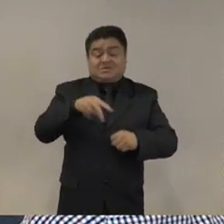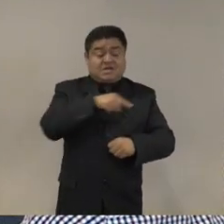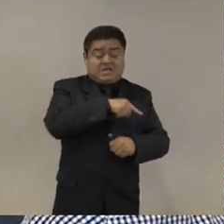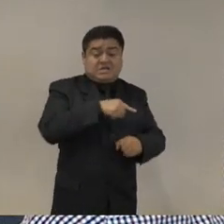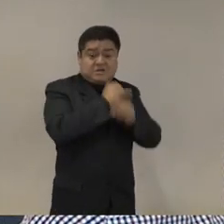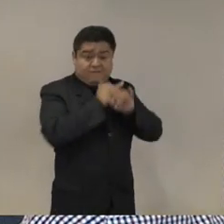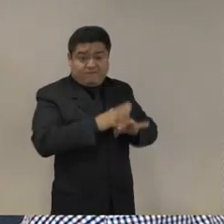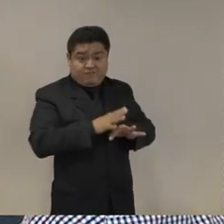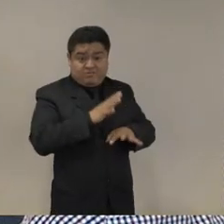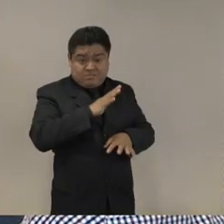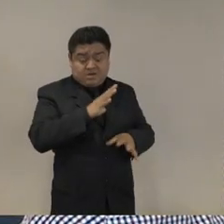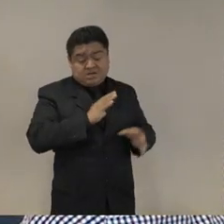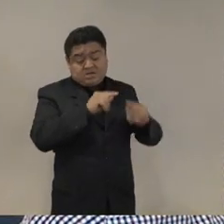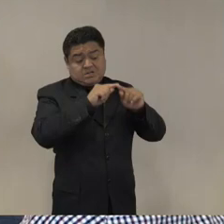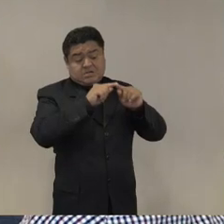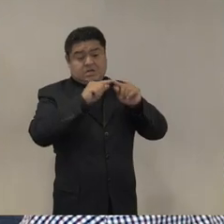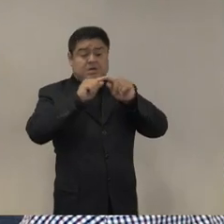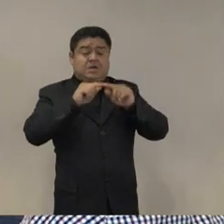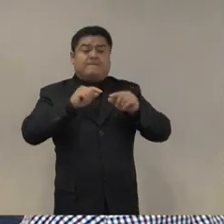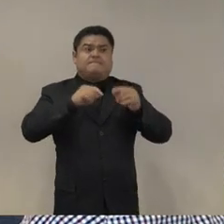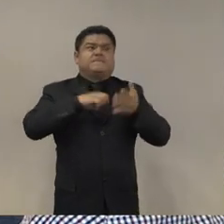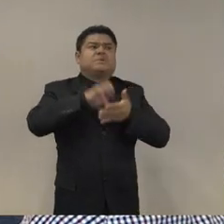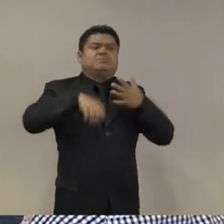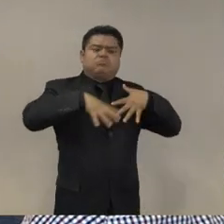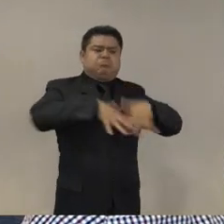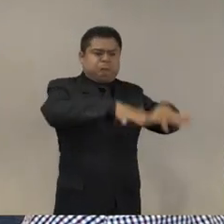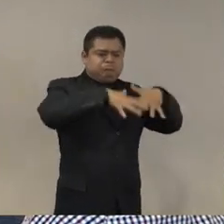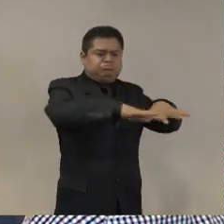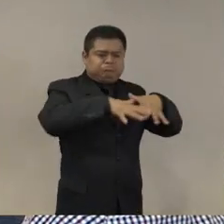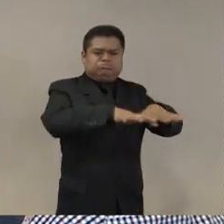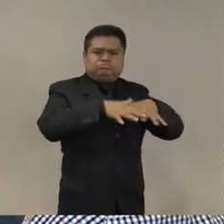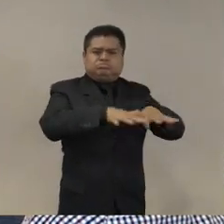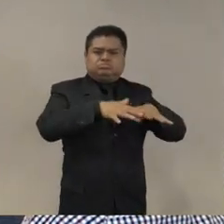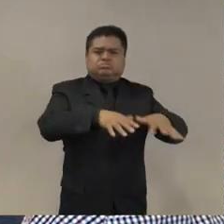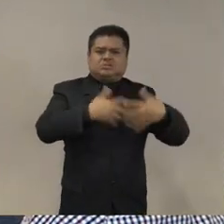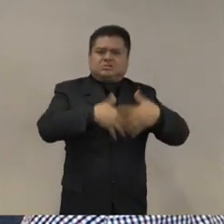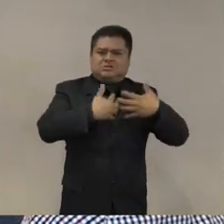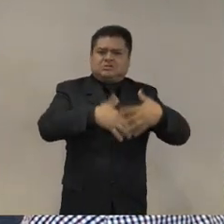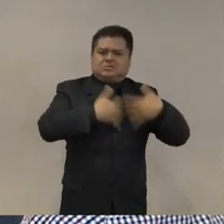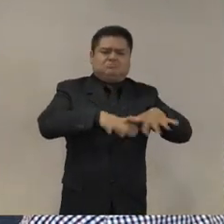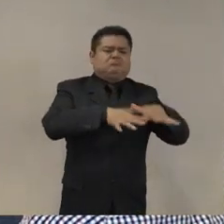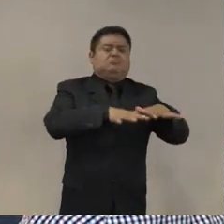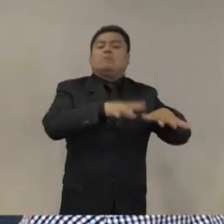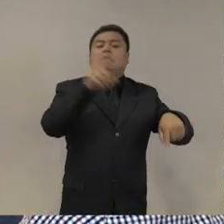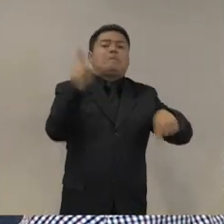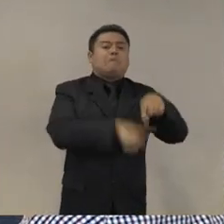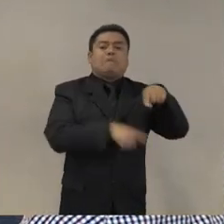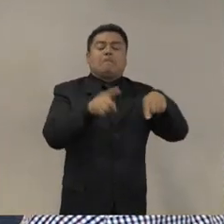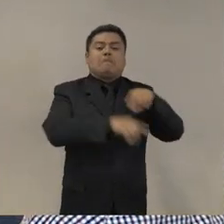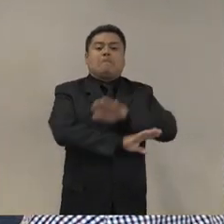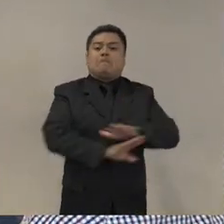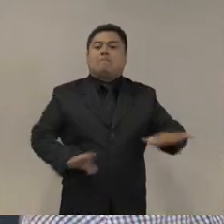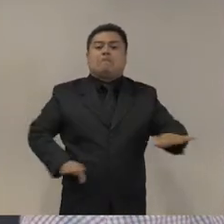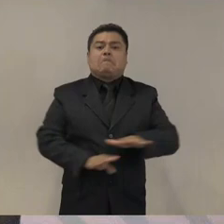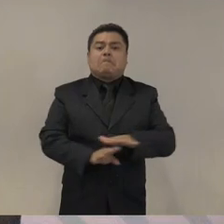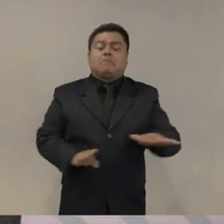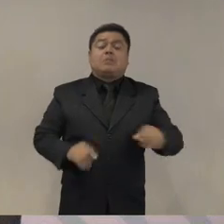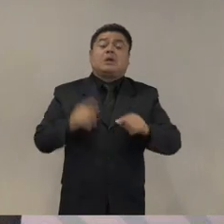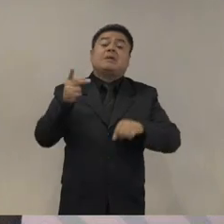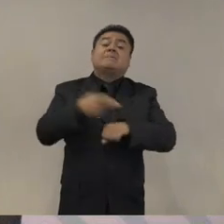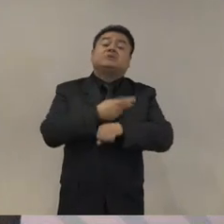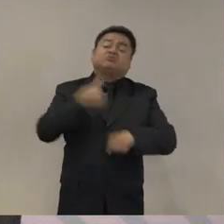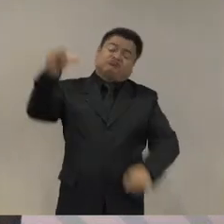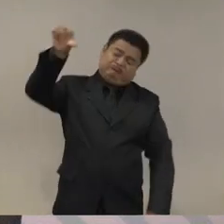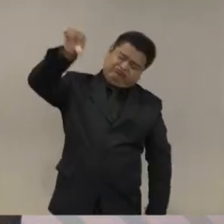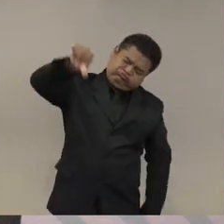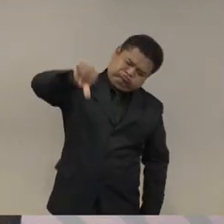desaparecido la industria maquiladora que era la que nos ponía en el mapa entonces esto fue un condicionante para la crisis de inseguridad